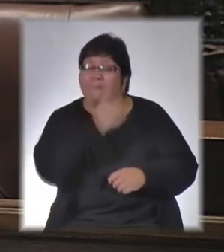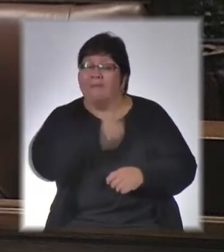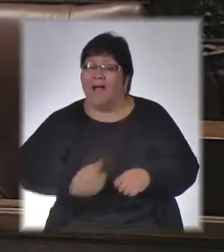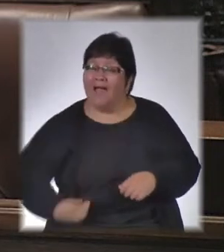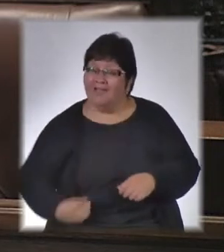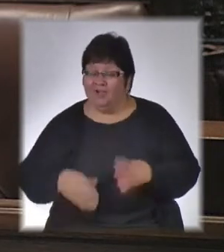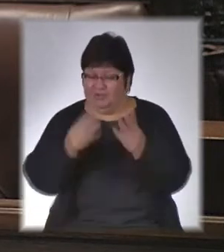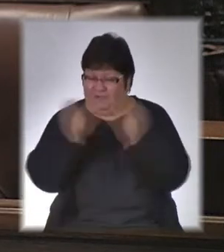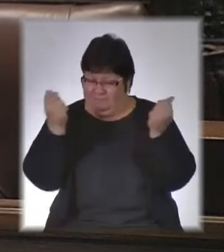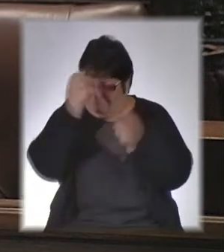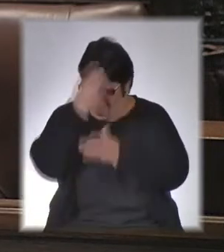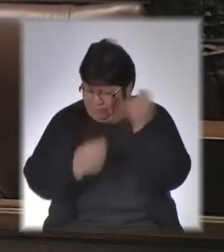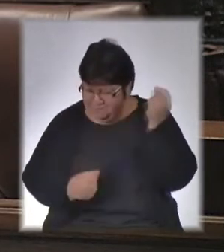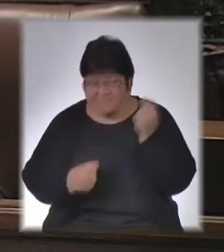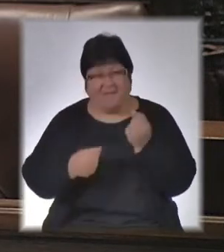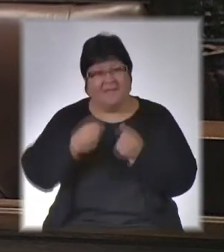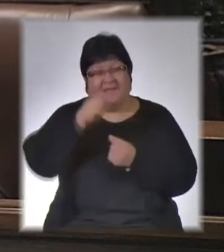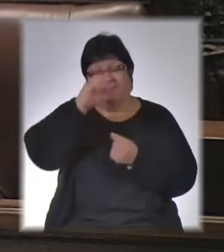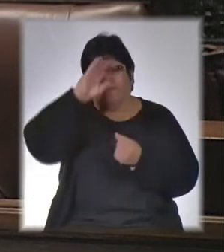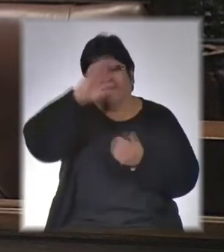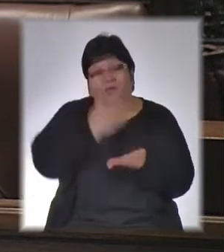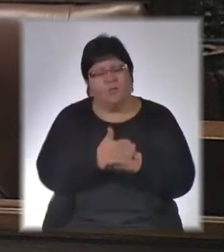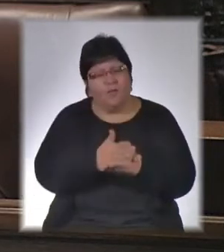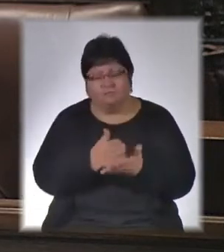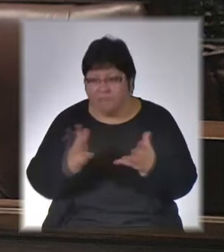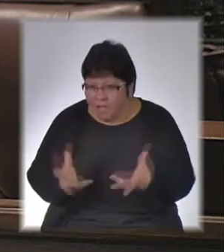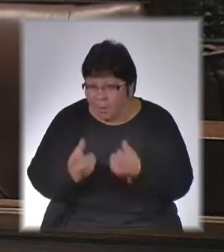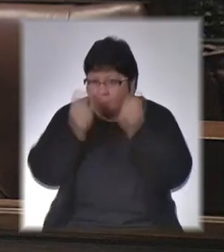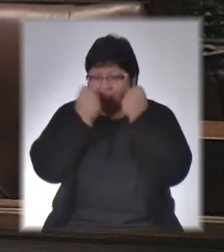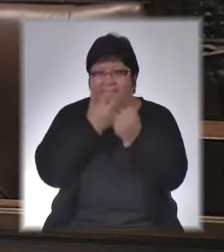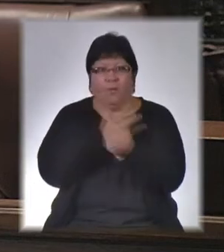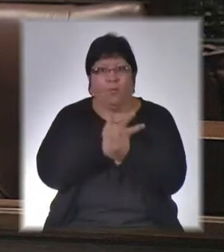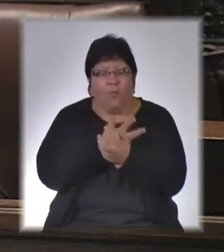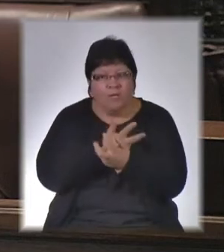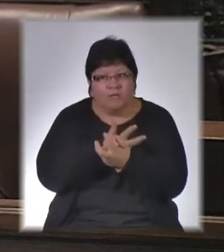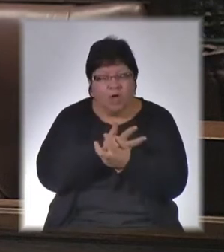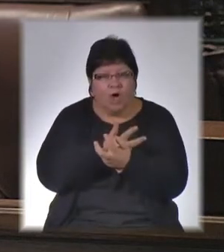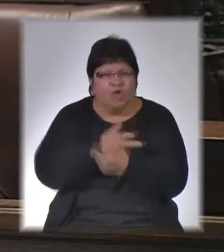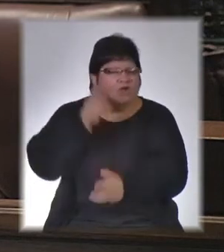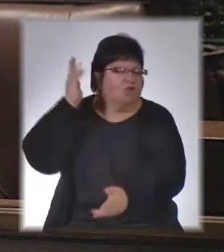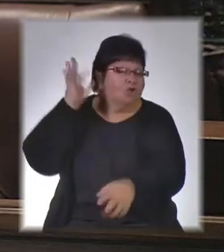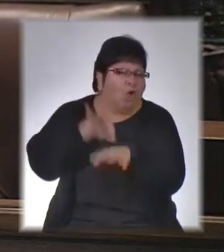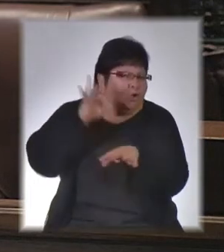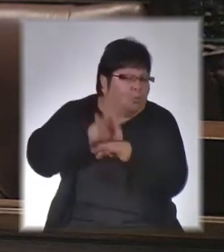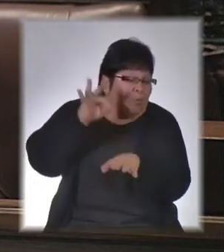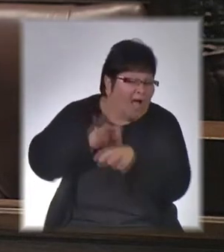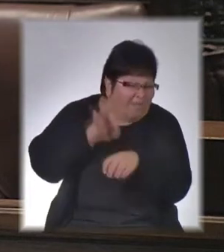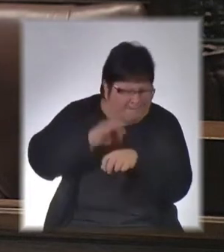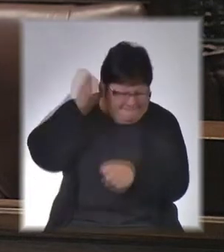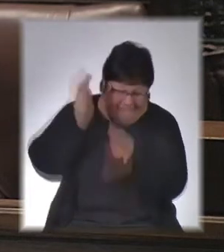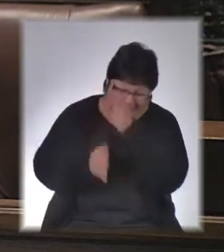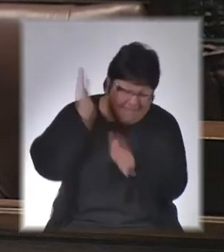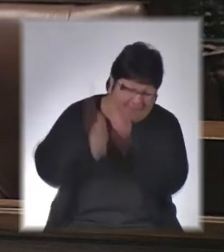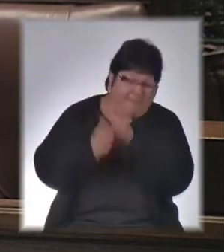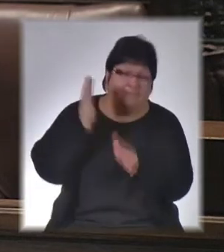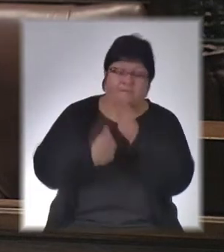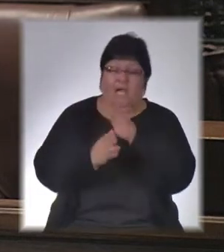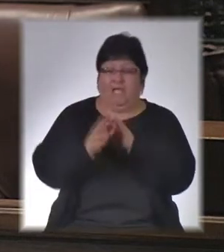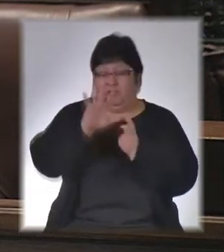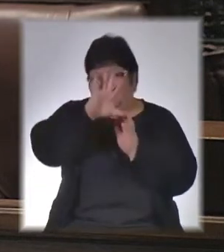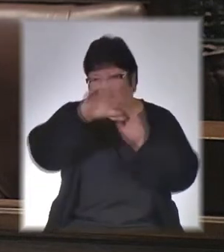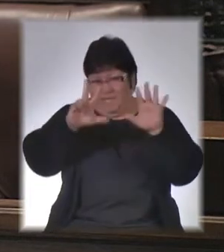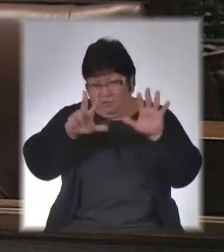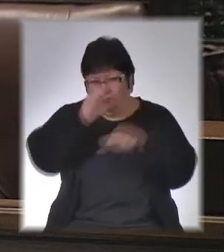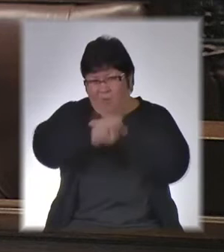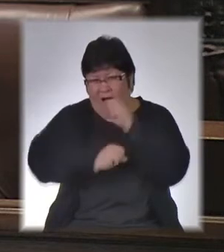dictadura y cuando fueron encontrados sus restos, se confirmó que no sólo había sido torturado a sus 68 años y padeciendo